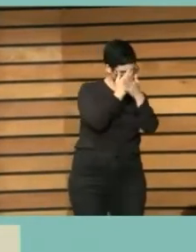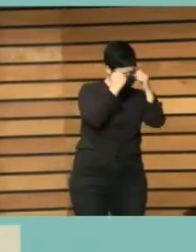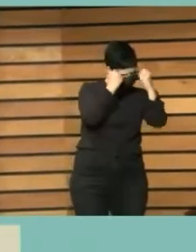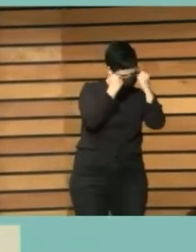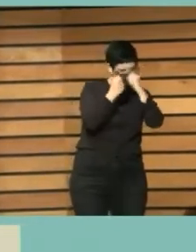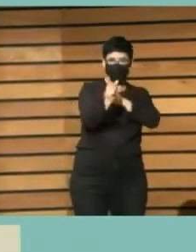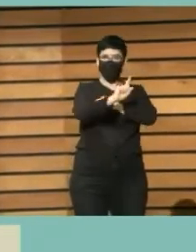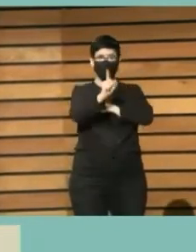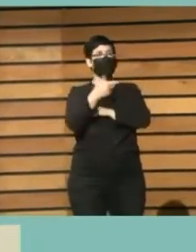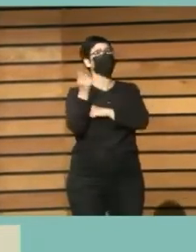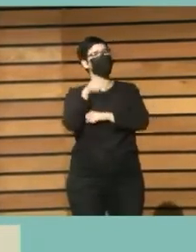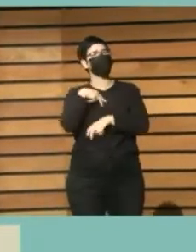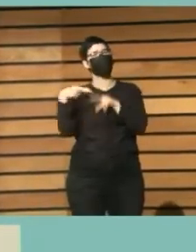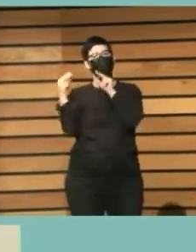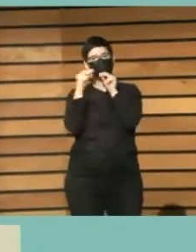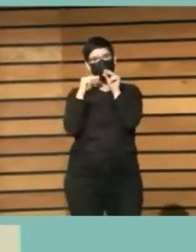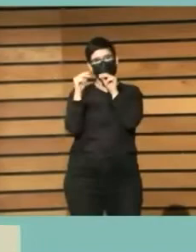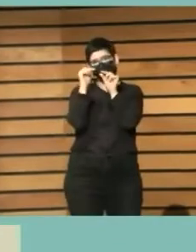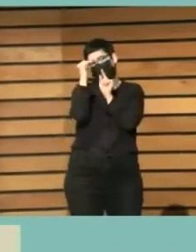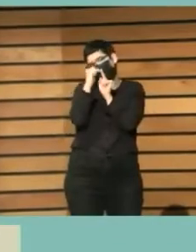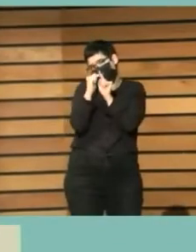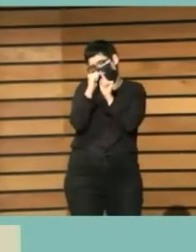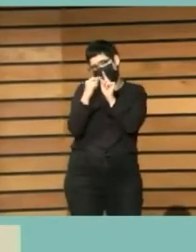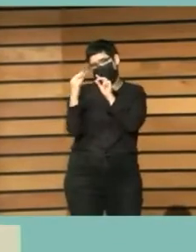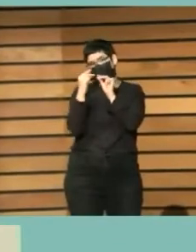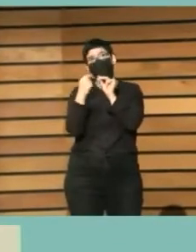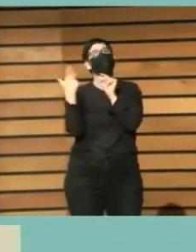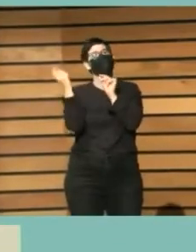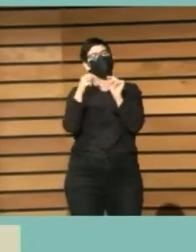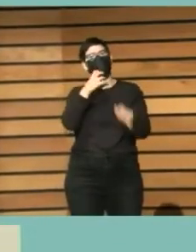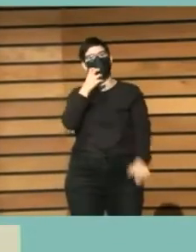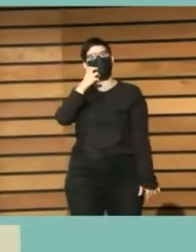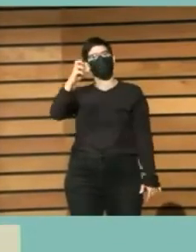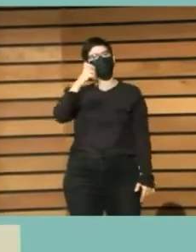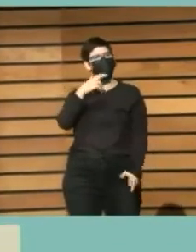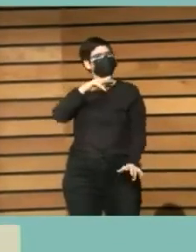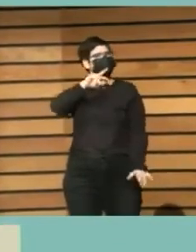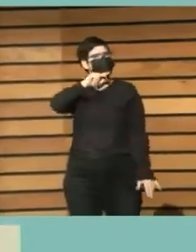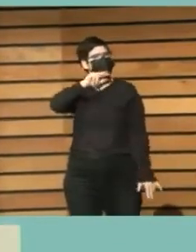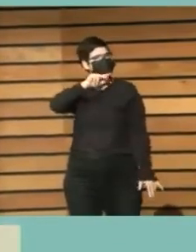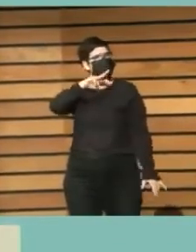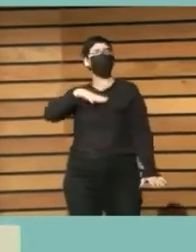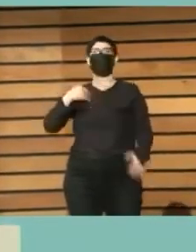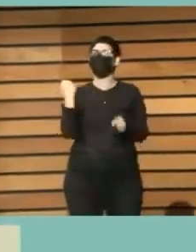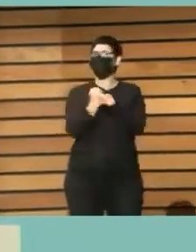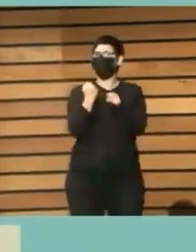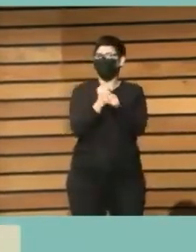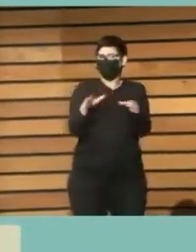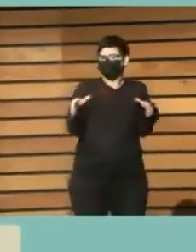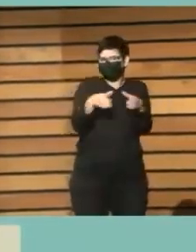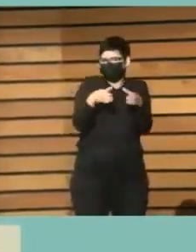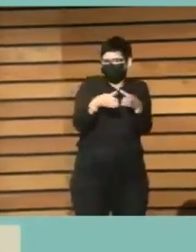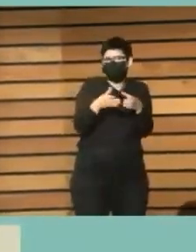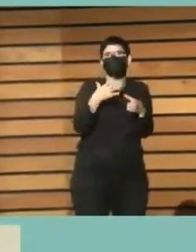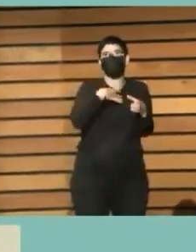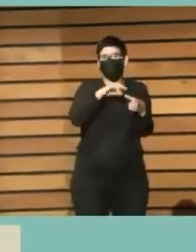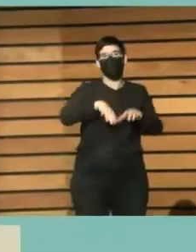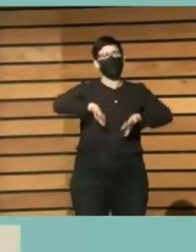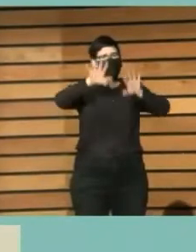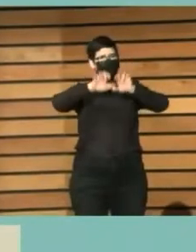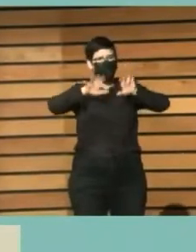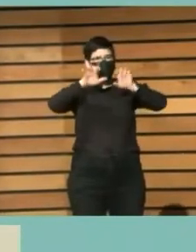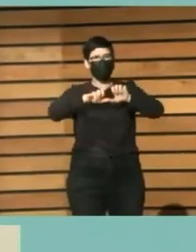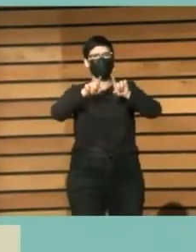va a poder también susurrar, donde se va a poder hablar en alto, trabajar en grupo, donde se va a poder aprender de forma